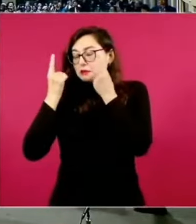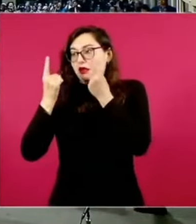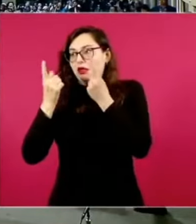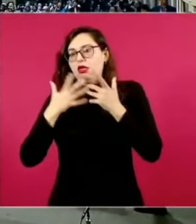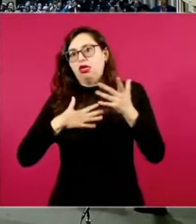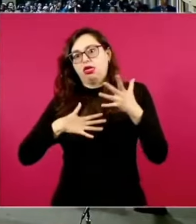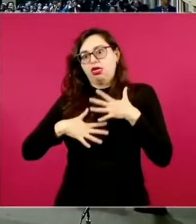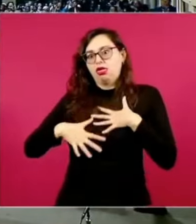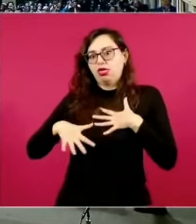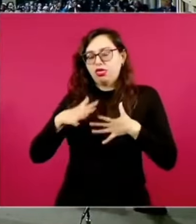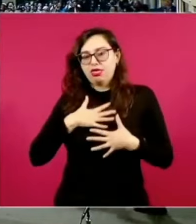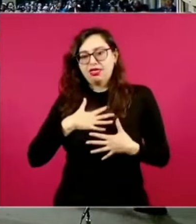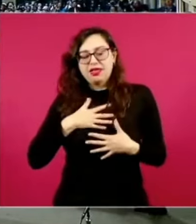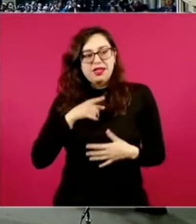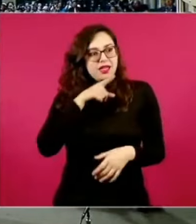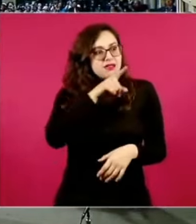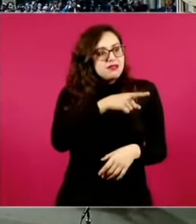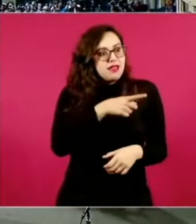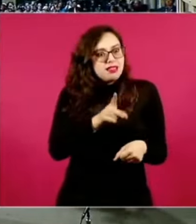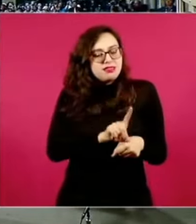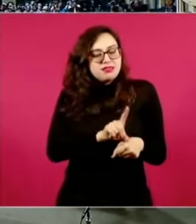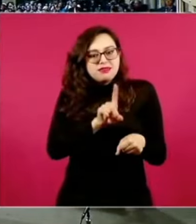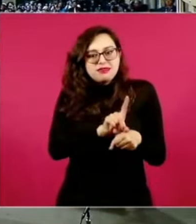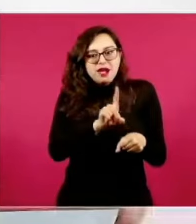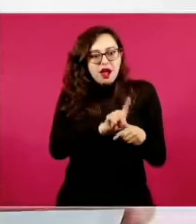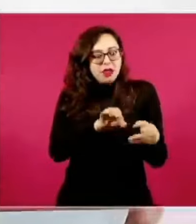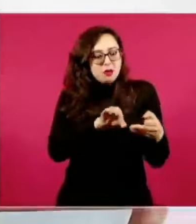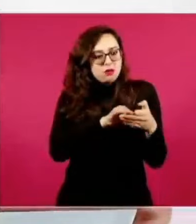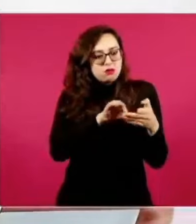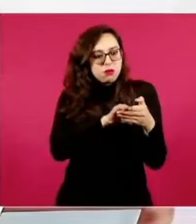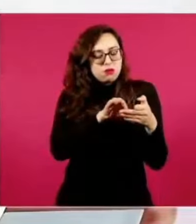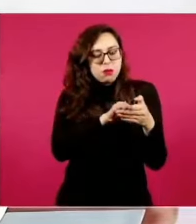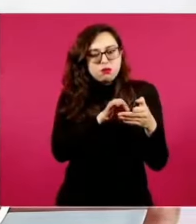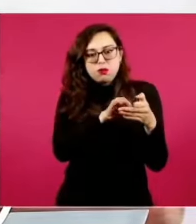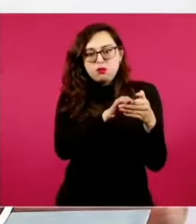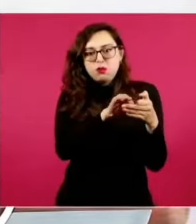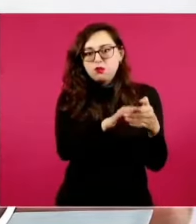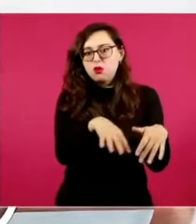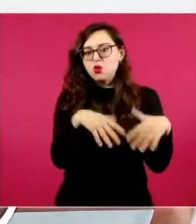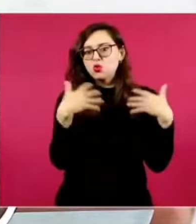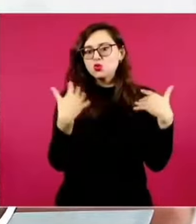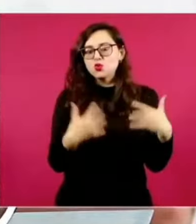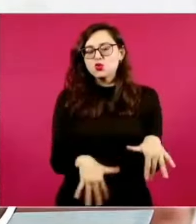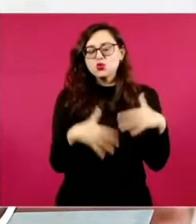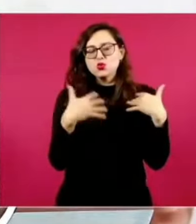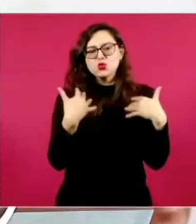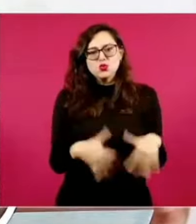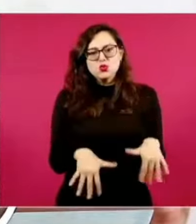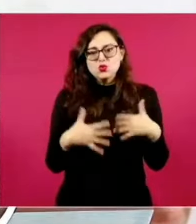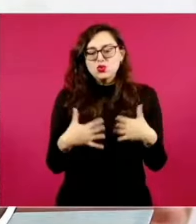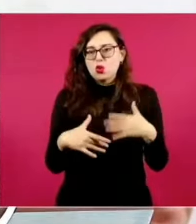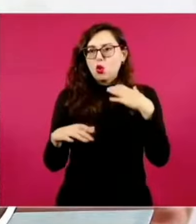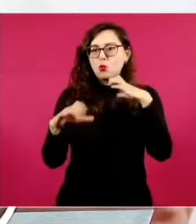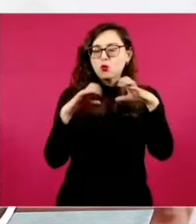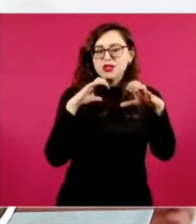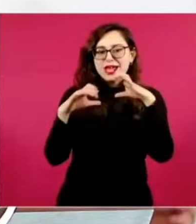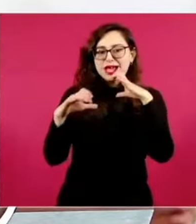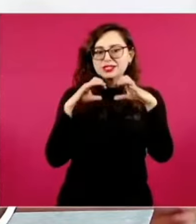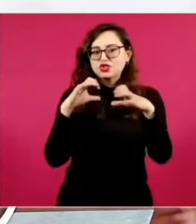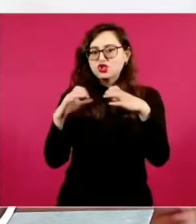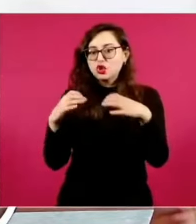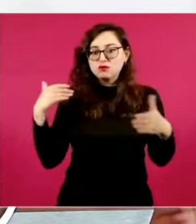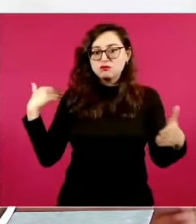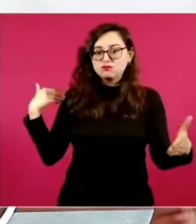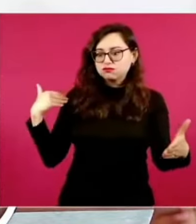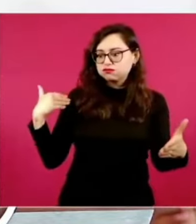Imaginémonos lo que es sostener esa comunicación con el pueblo a lo largo de